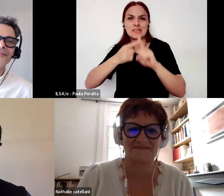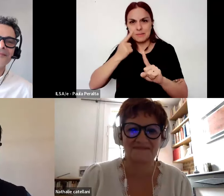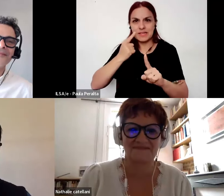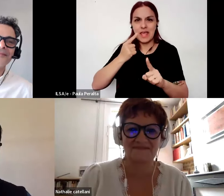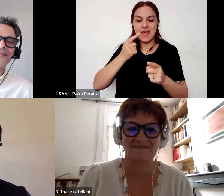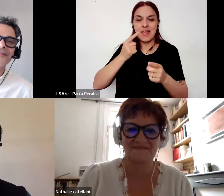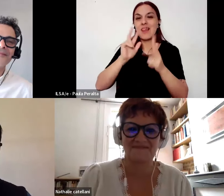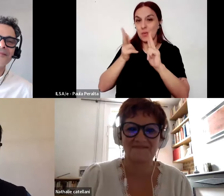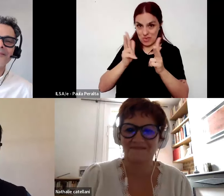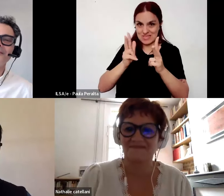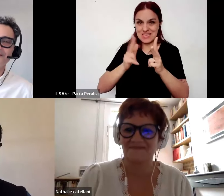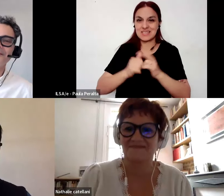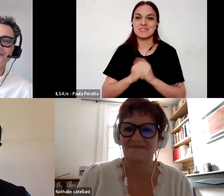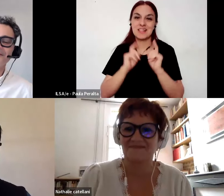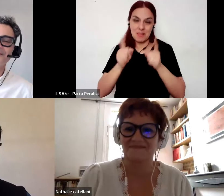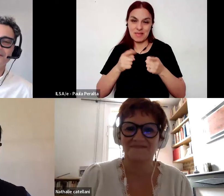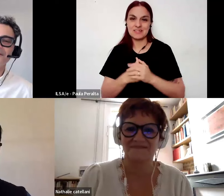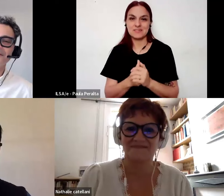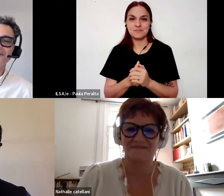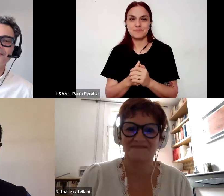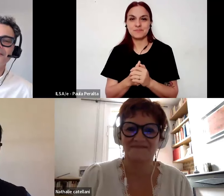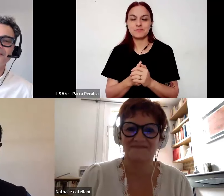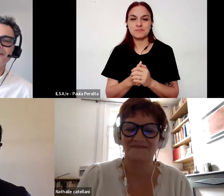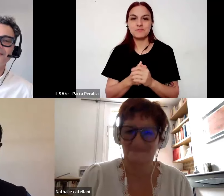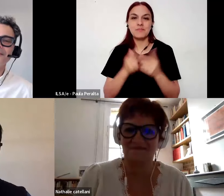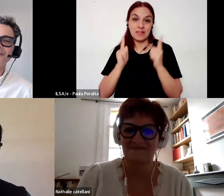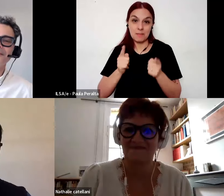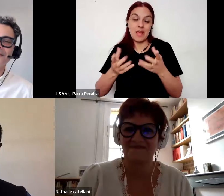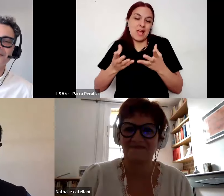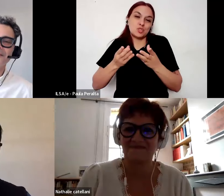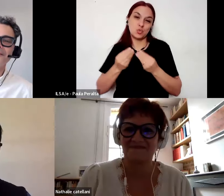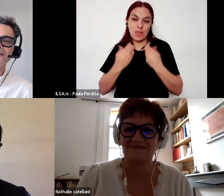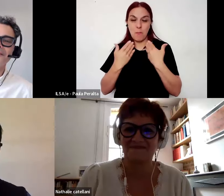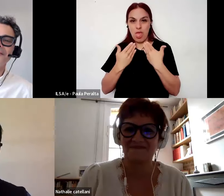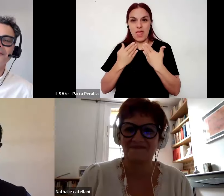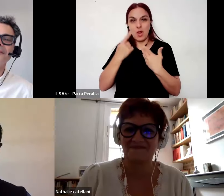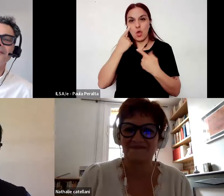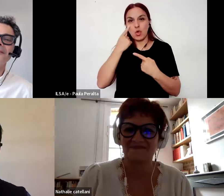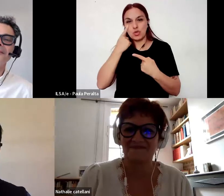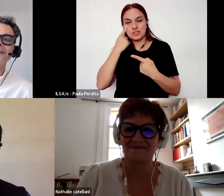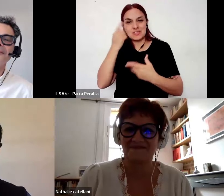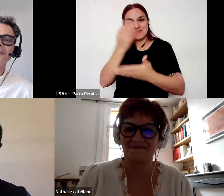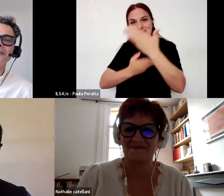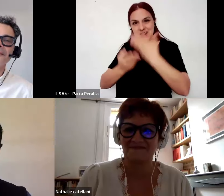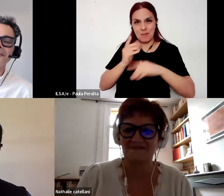en la lengua de signos nos permitió también poder conocer nuestros intercambios